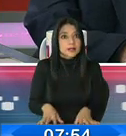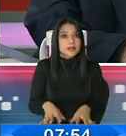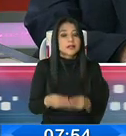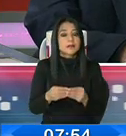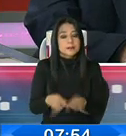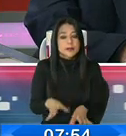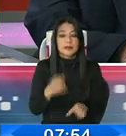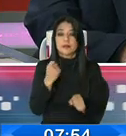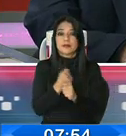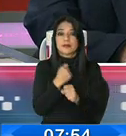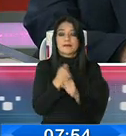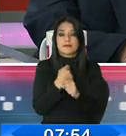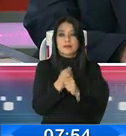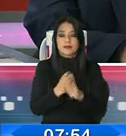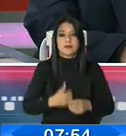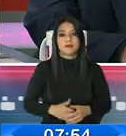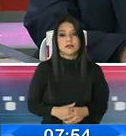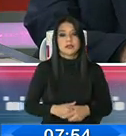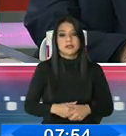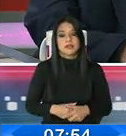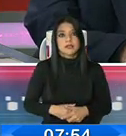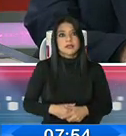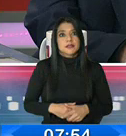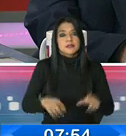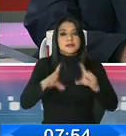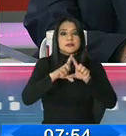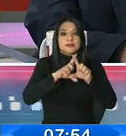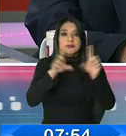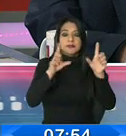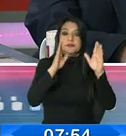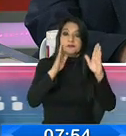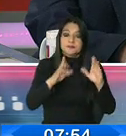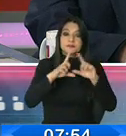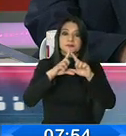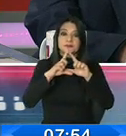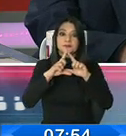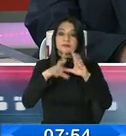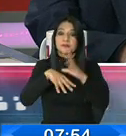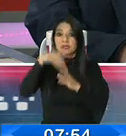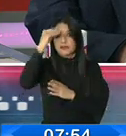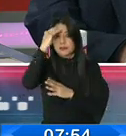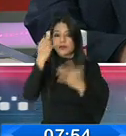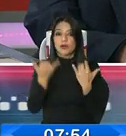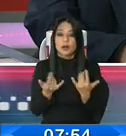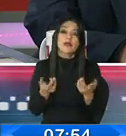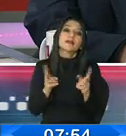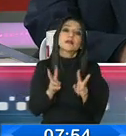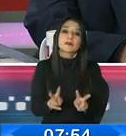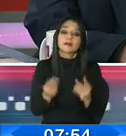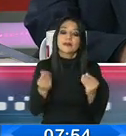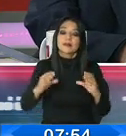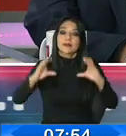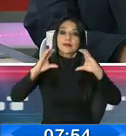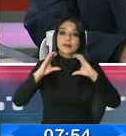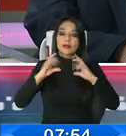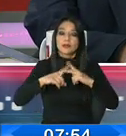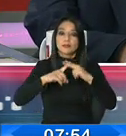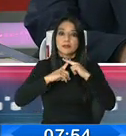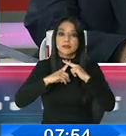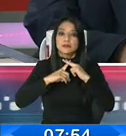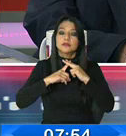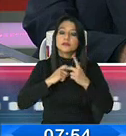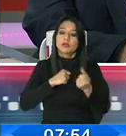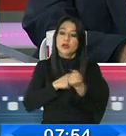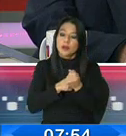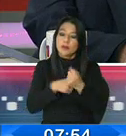perderán empleos. Pues los empresarios y los emprendedores van a tener ahora también un dinero extra para como voy a